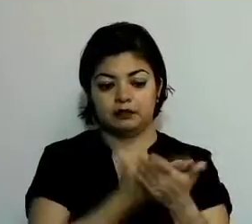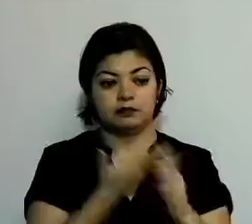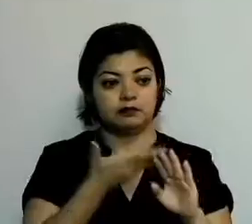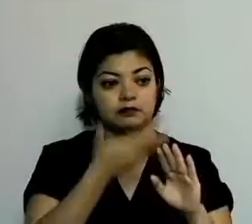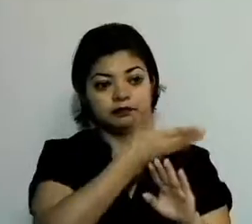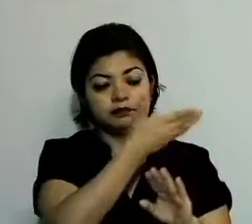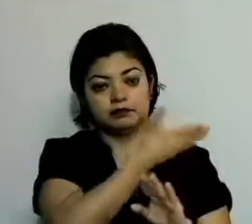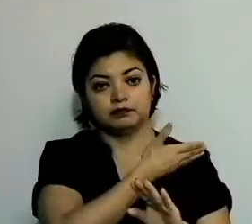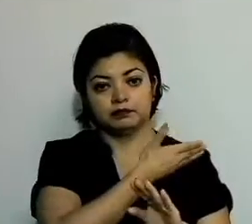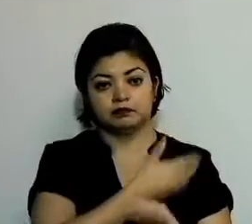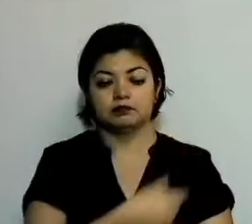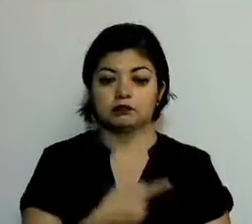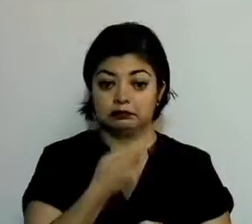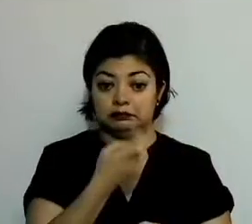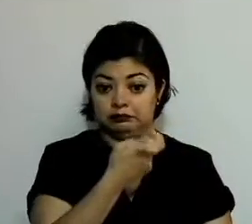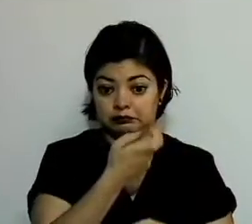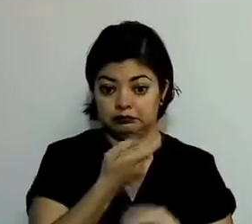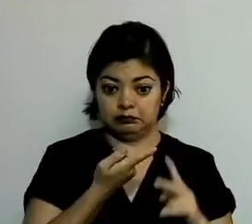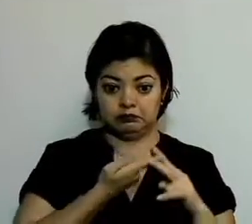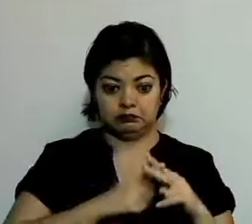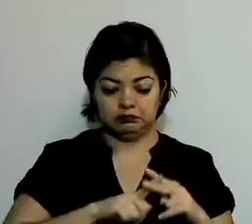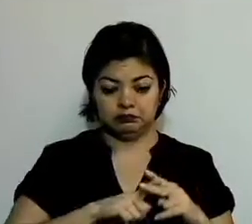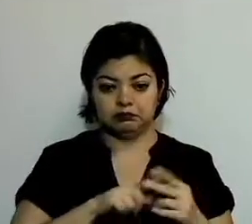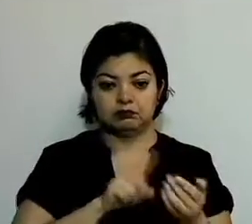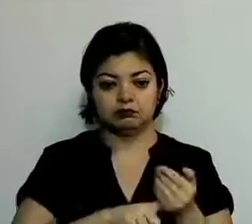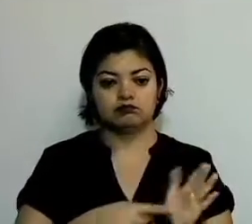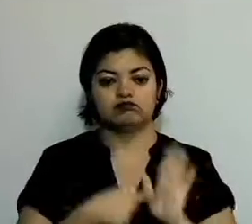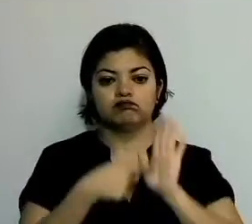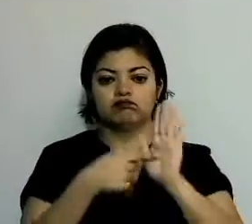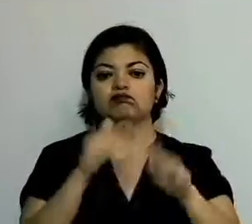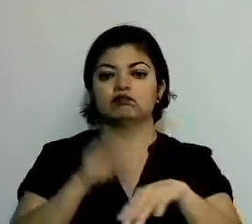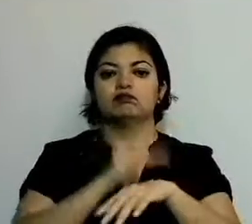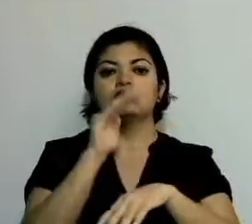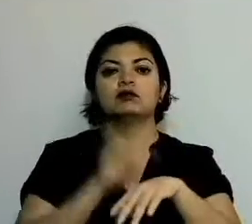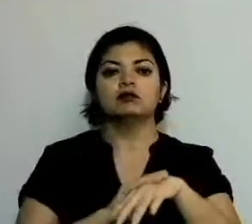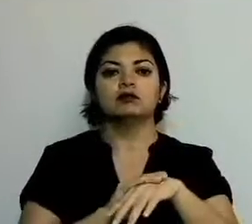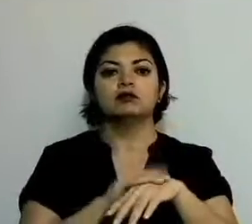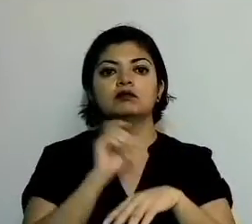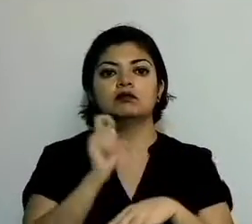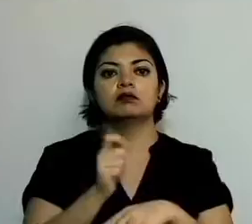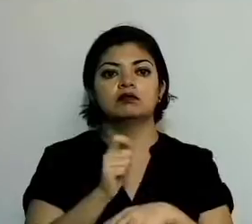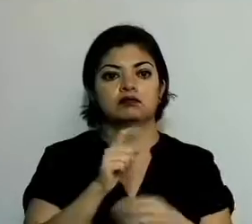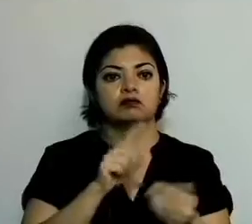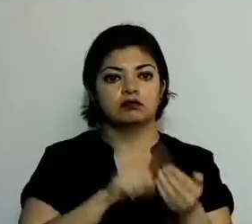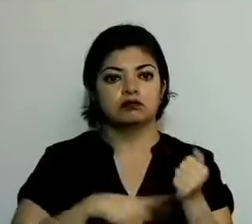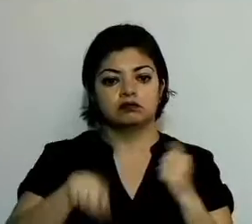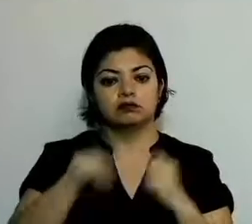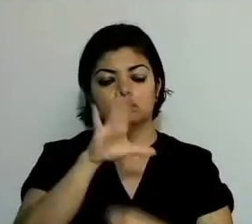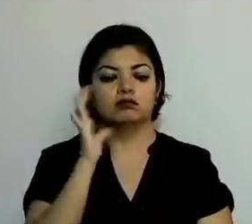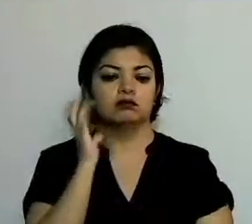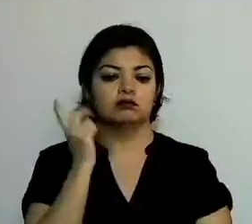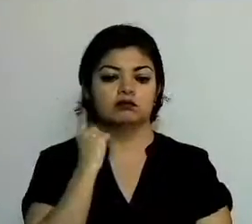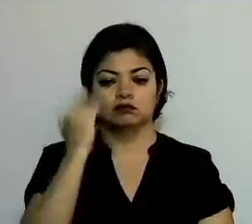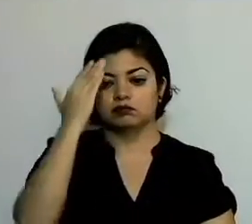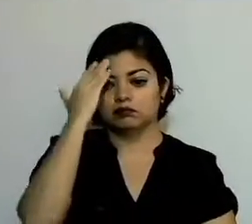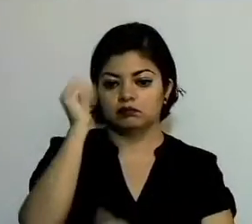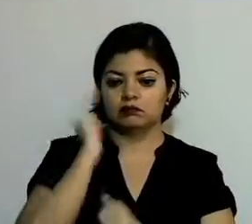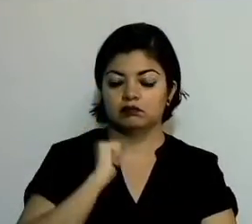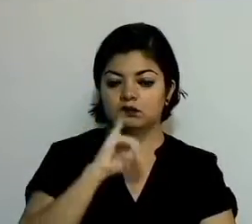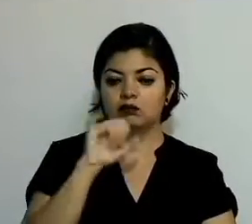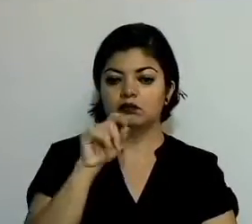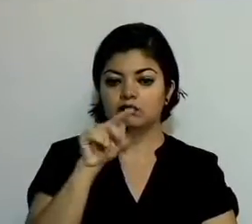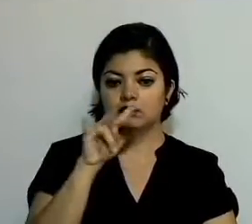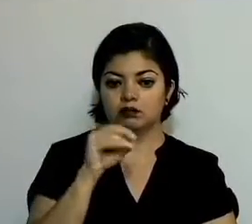La iniciativa de decreto fue presentada a la aprobación de la legislatura por el titular del Ejecutivo del Estado,